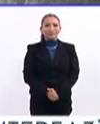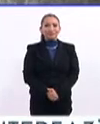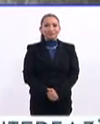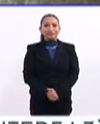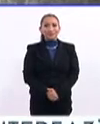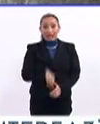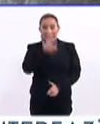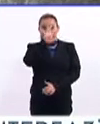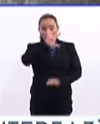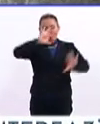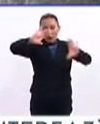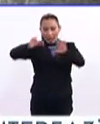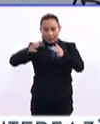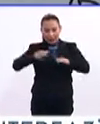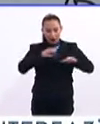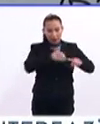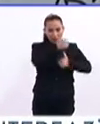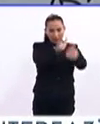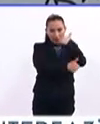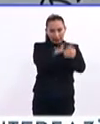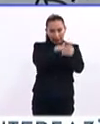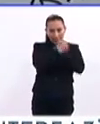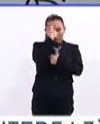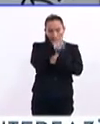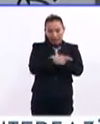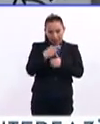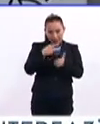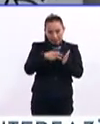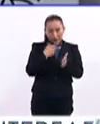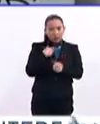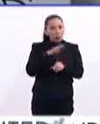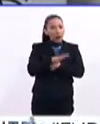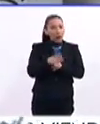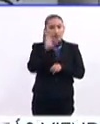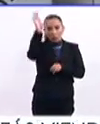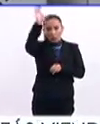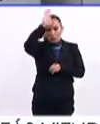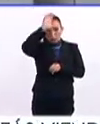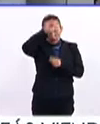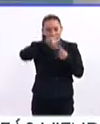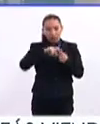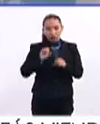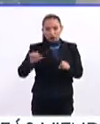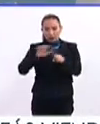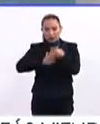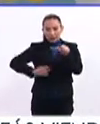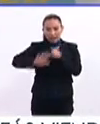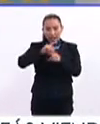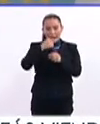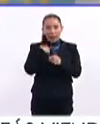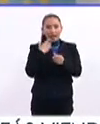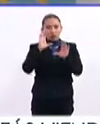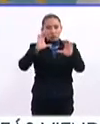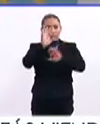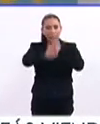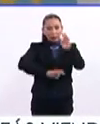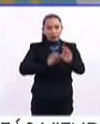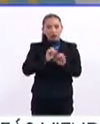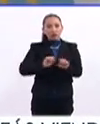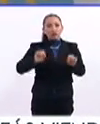Las cinco categorías que participaron en esta edición fueron cultural, social, ecológico,